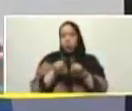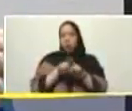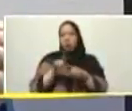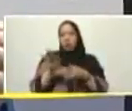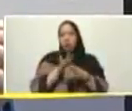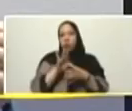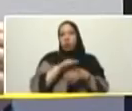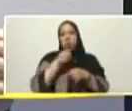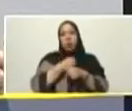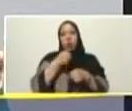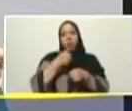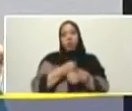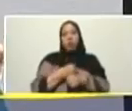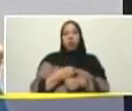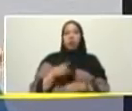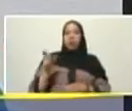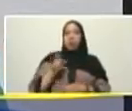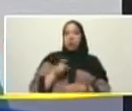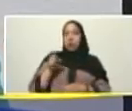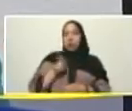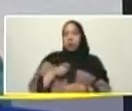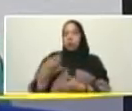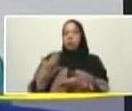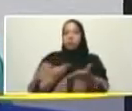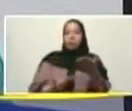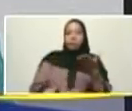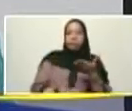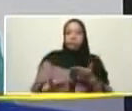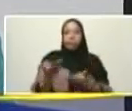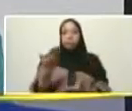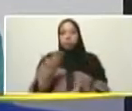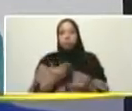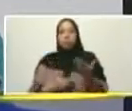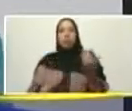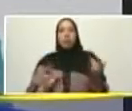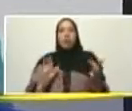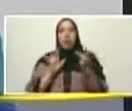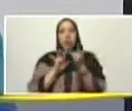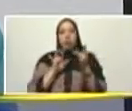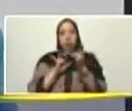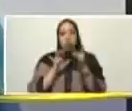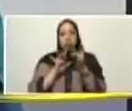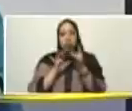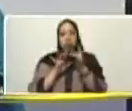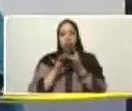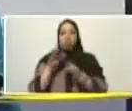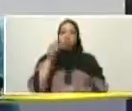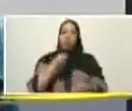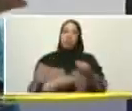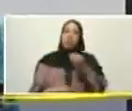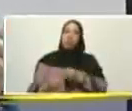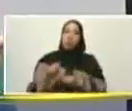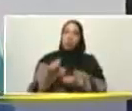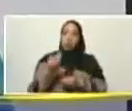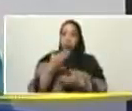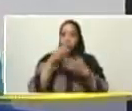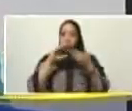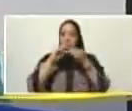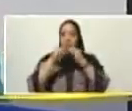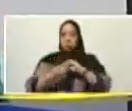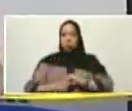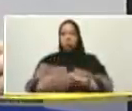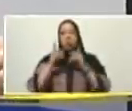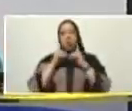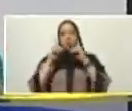permitirá saber cuáles son las necesidades de la comunidad directamente y escalar en ese sistema hasta el órgano superior de vivienda y hasta su